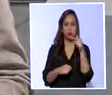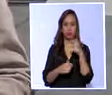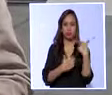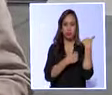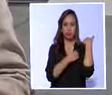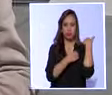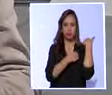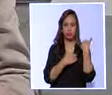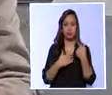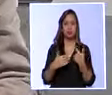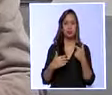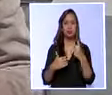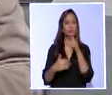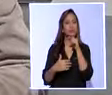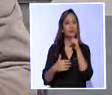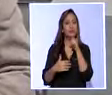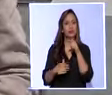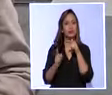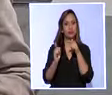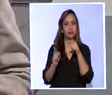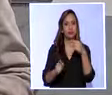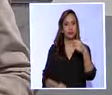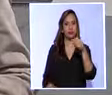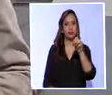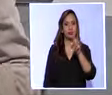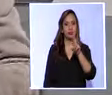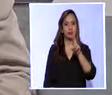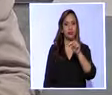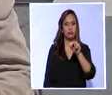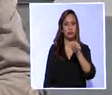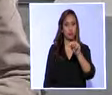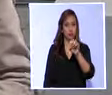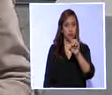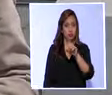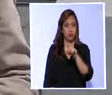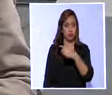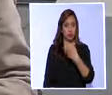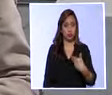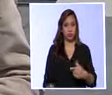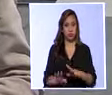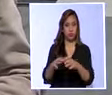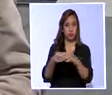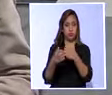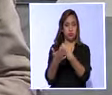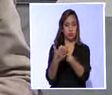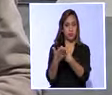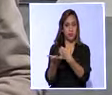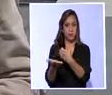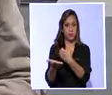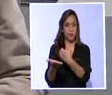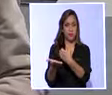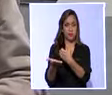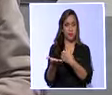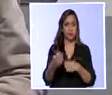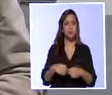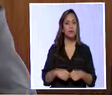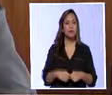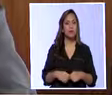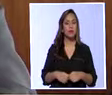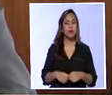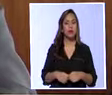cargo de la construcción de esta normativa fue Virgilio Hernández, el entonces presidente de la Comisión del Régimen Económico y Tributario.